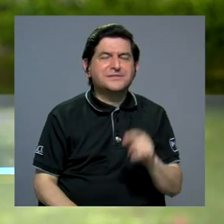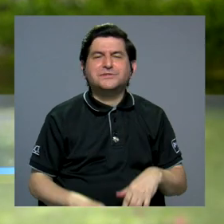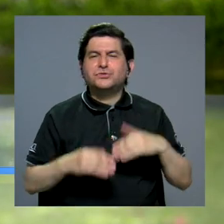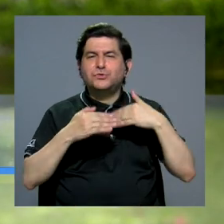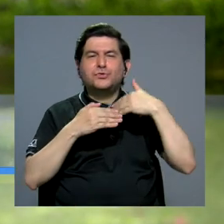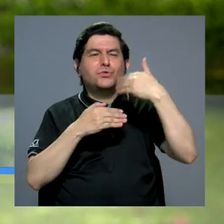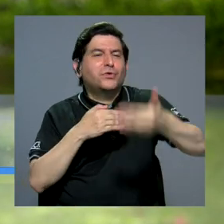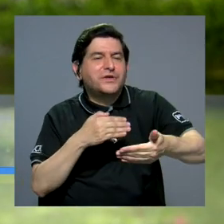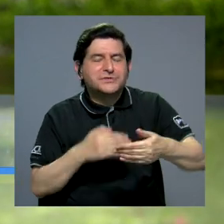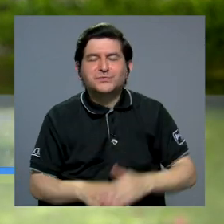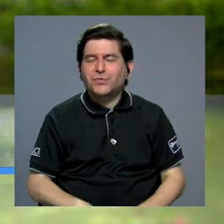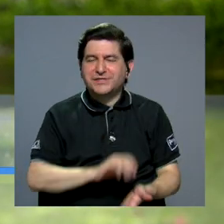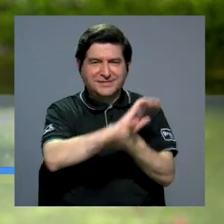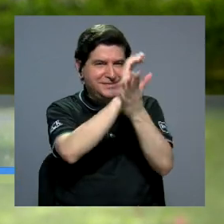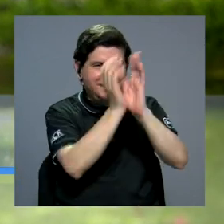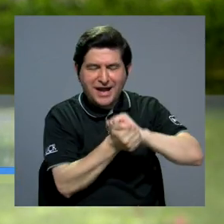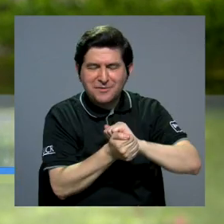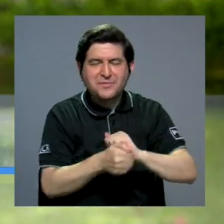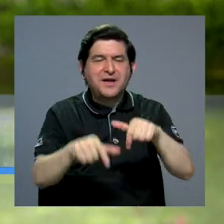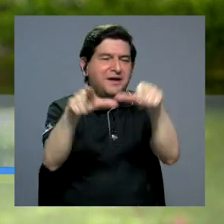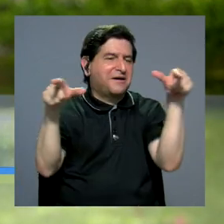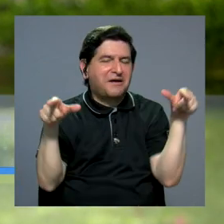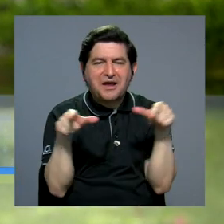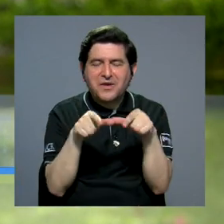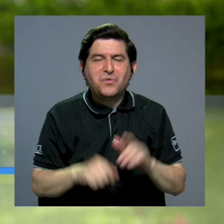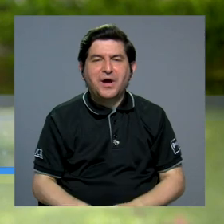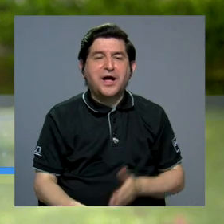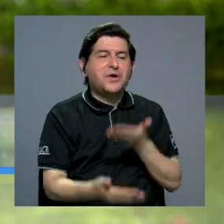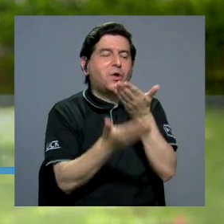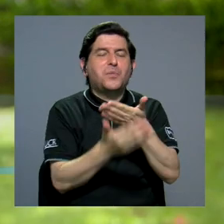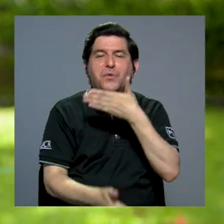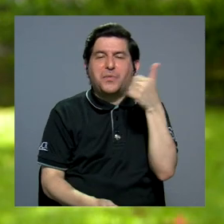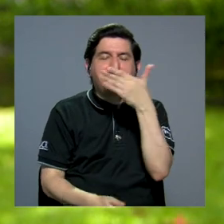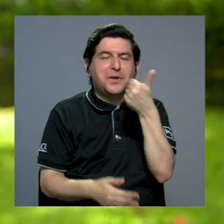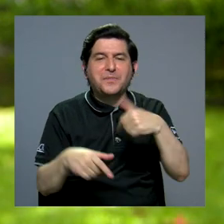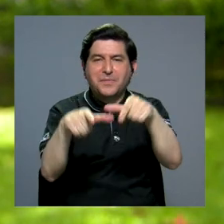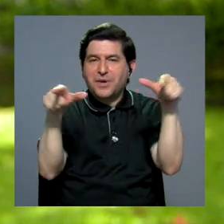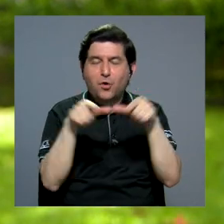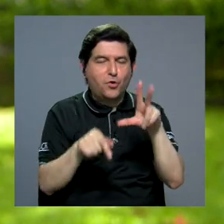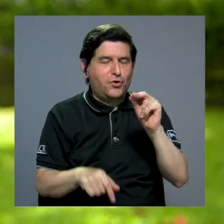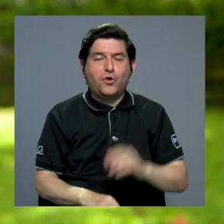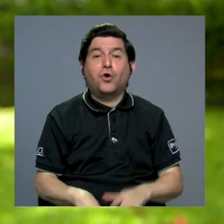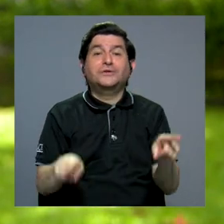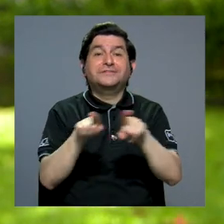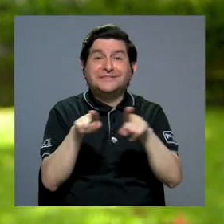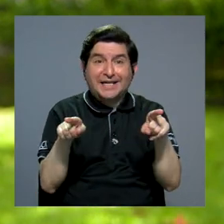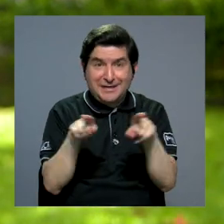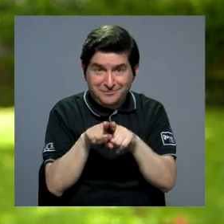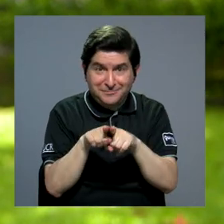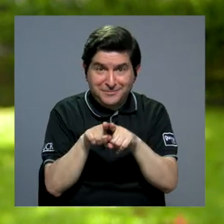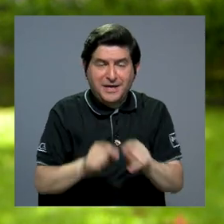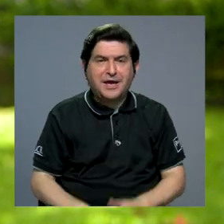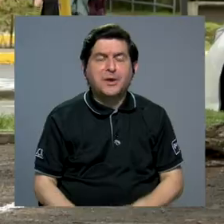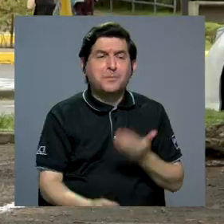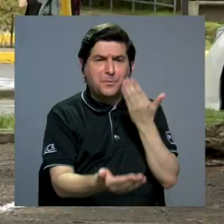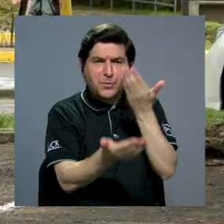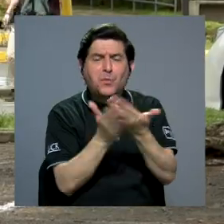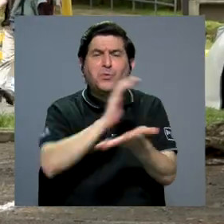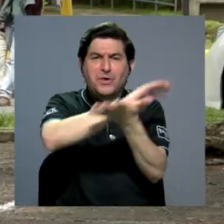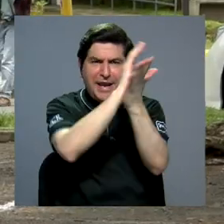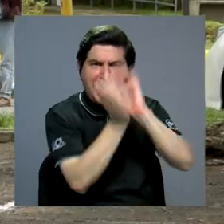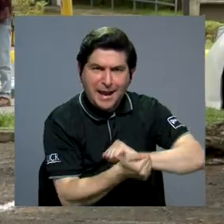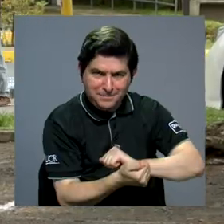modificar la zonificación, proponer mejoras en la zonificación, sino que busca también proponer